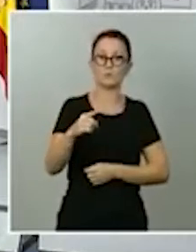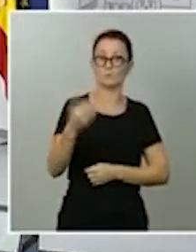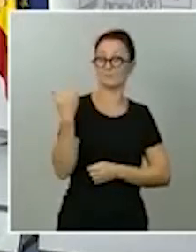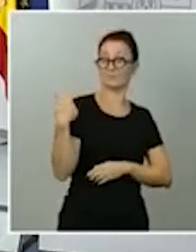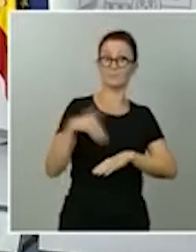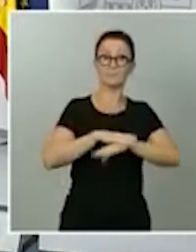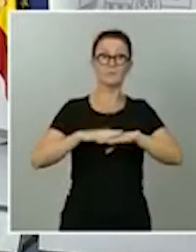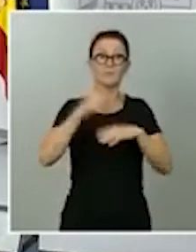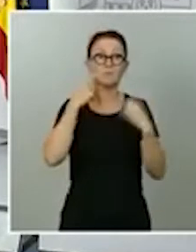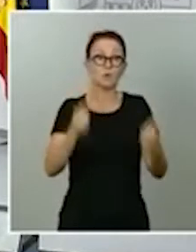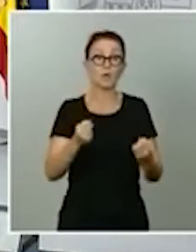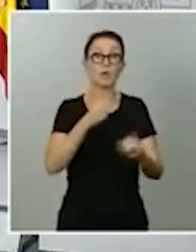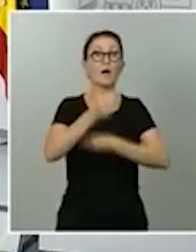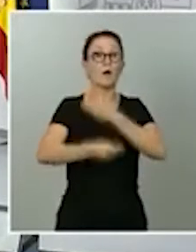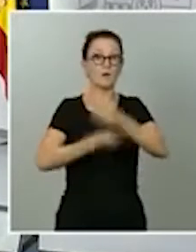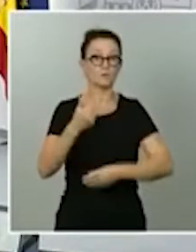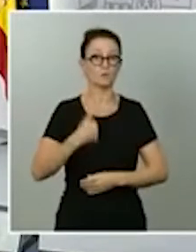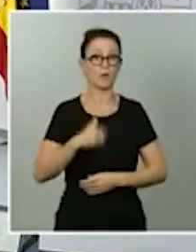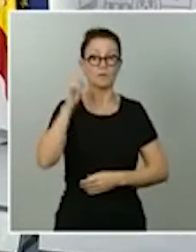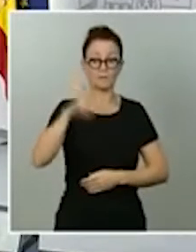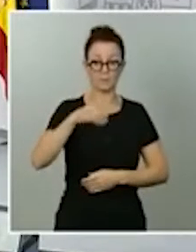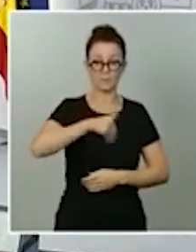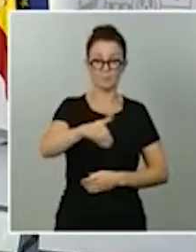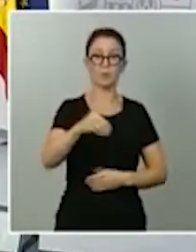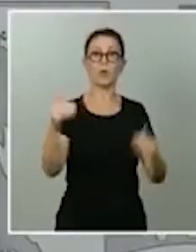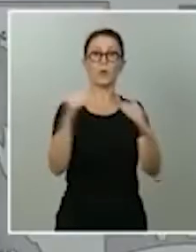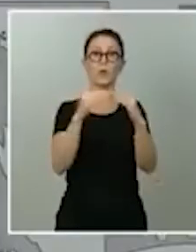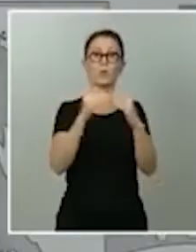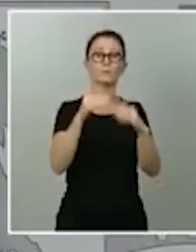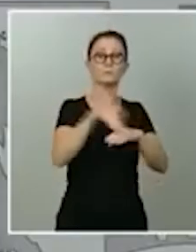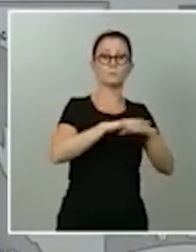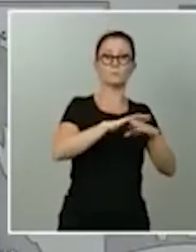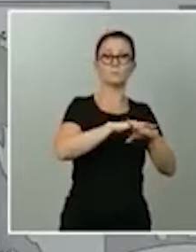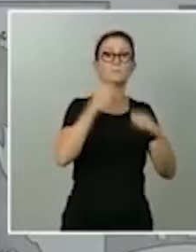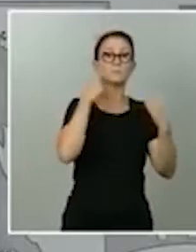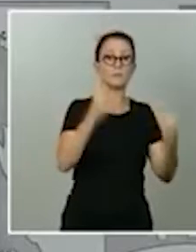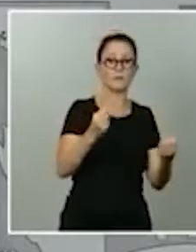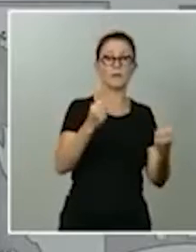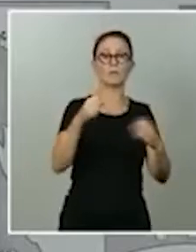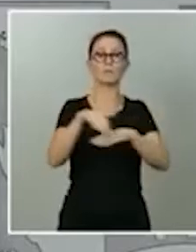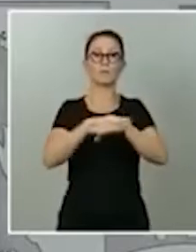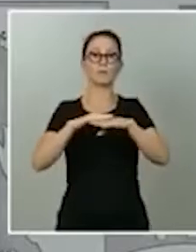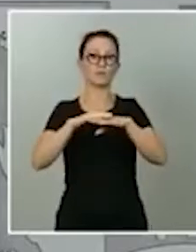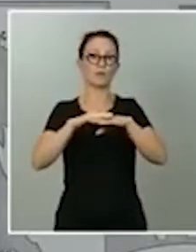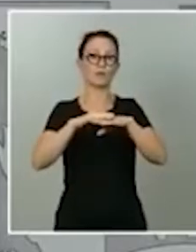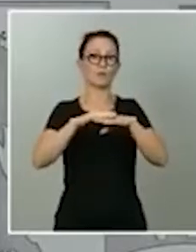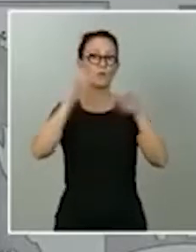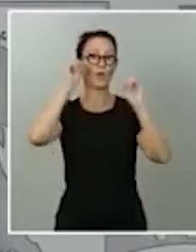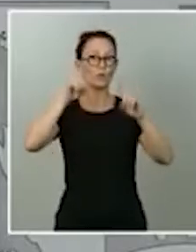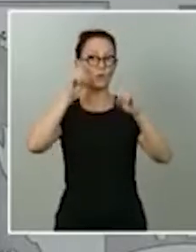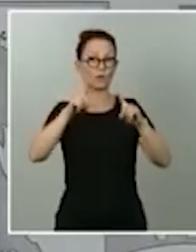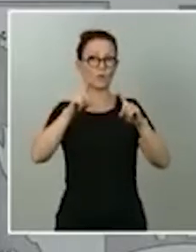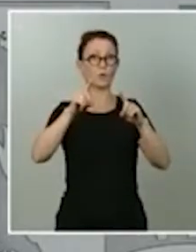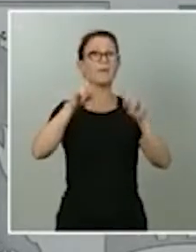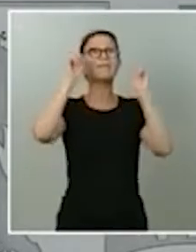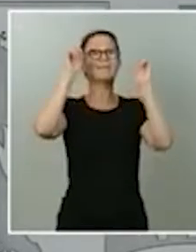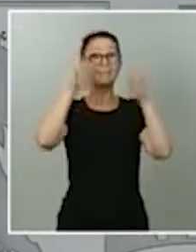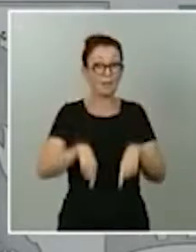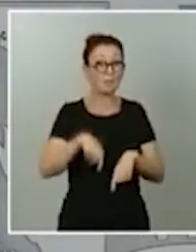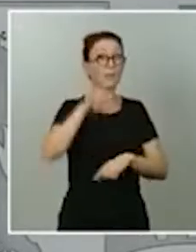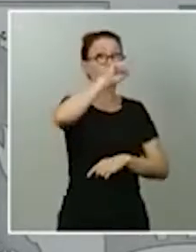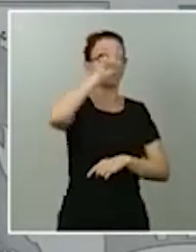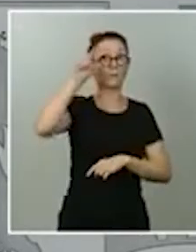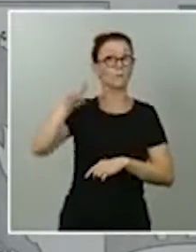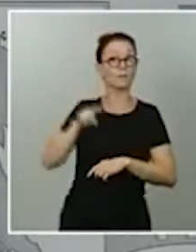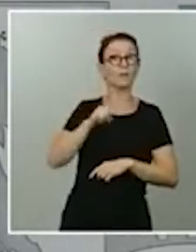el próximo jueves entre el Ministerio de Sanidad, el Ministerio de Educación, con sus homólogos de los gobiernos autonómicos. Y es acordar entre todos